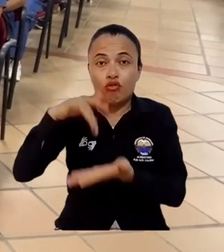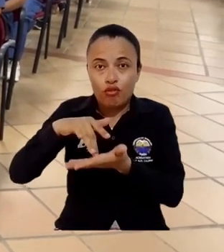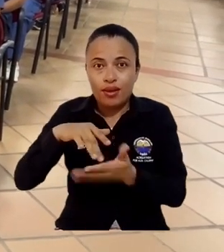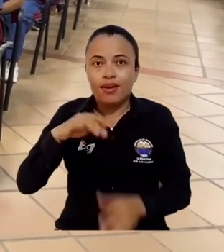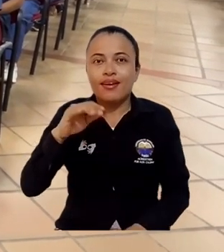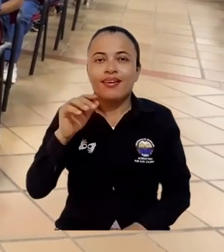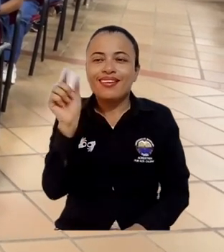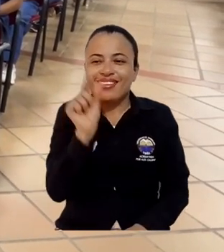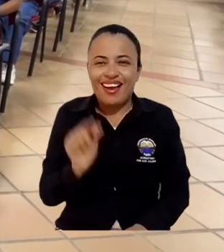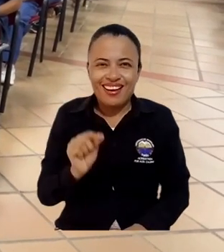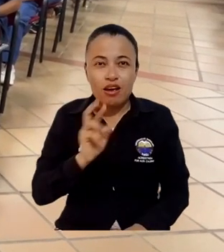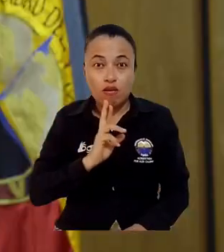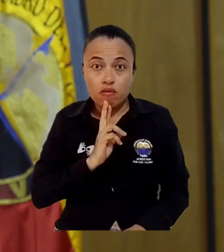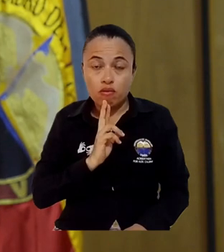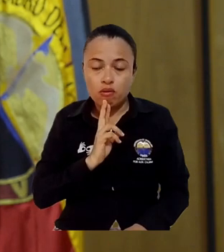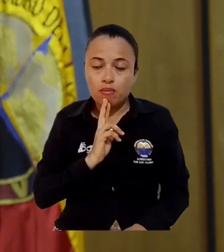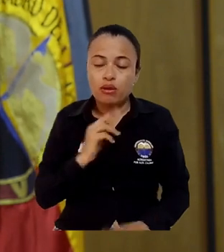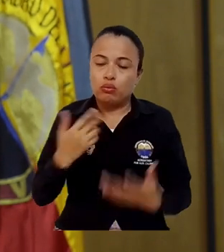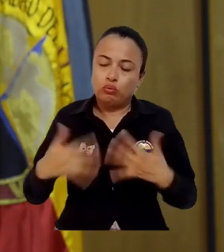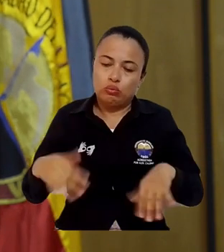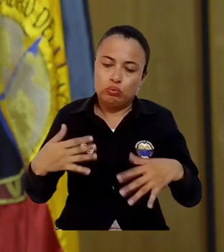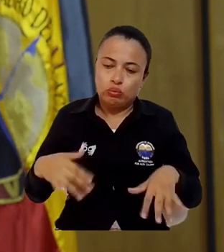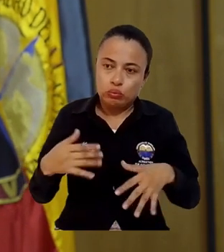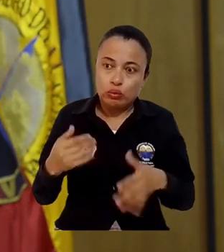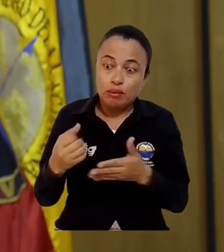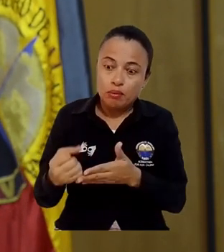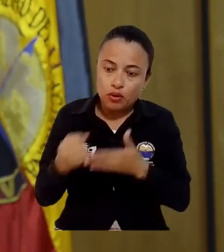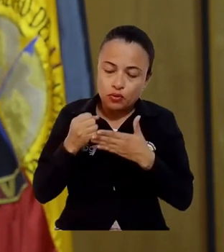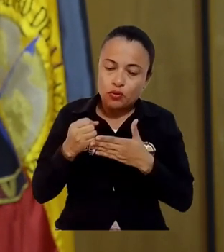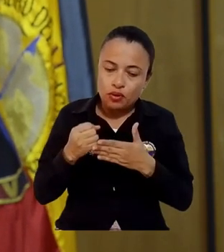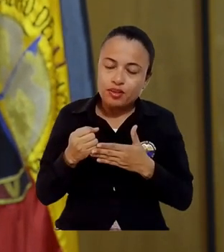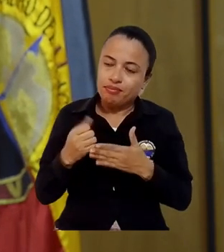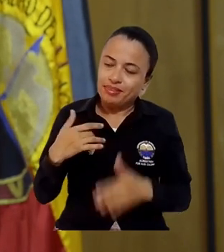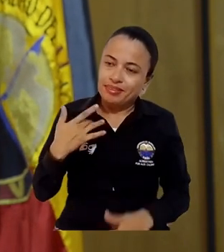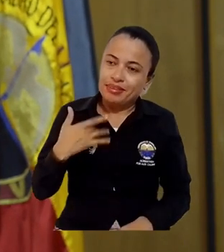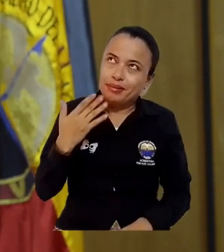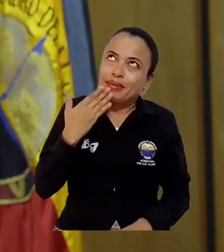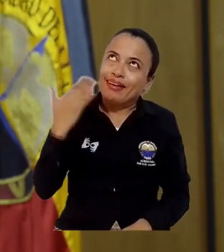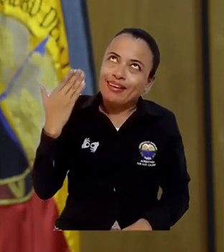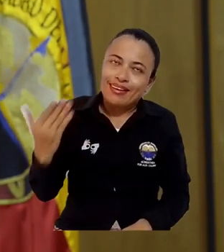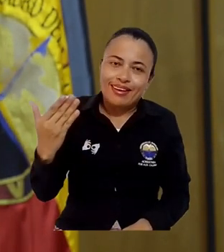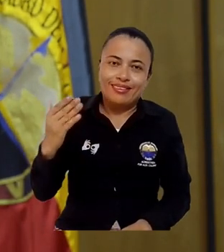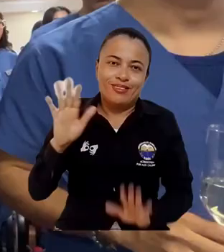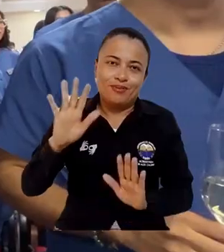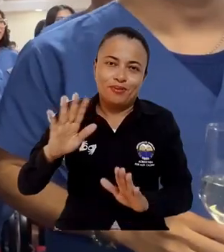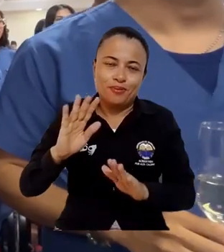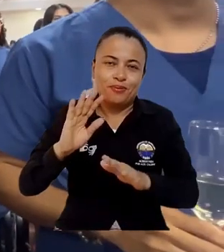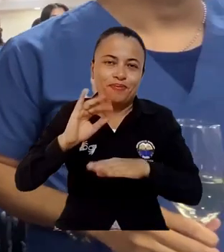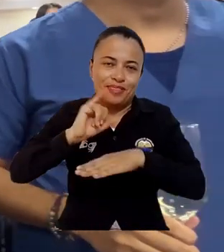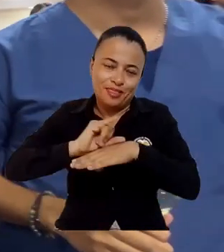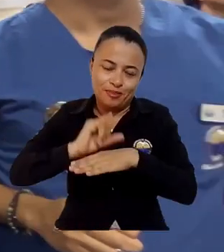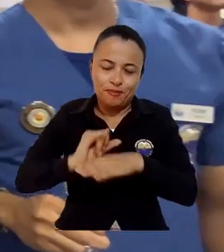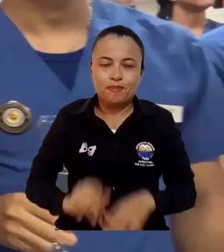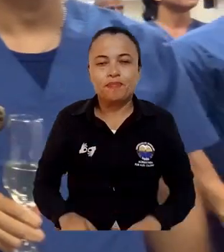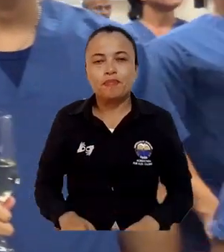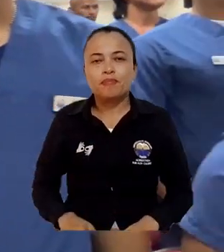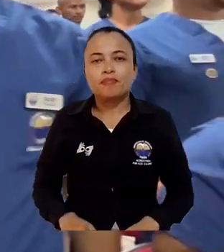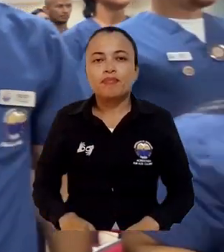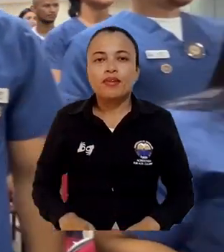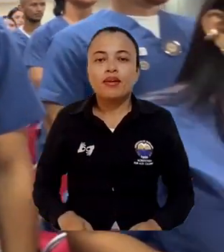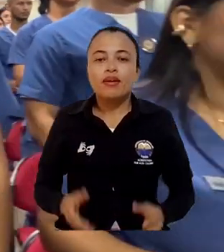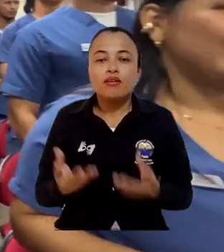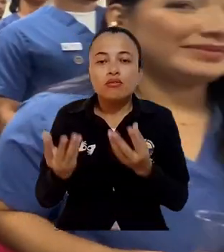es un beneficio que lo que más me genera es ese sentimiento de agradecimiento hacia la institución. Esta cohorte de nuevos